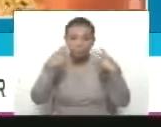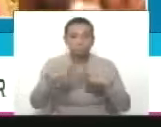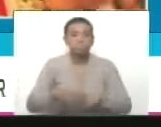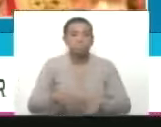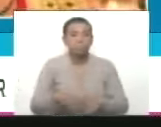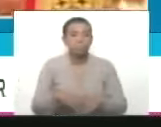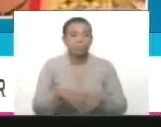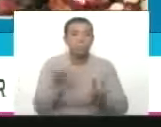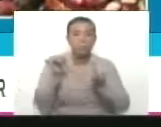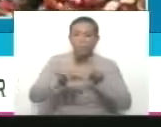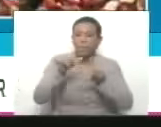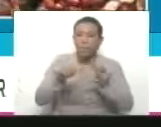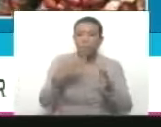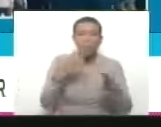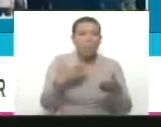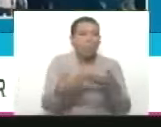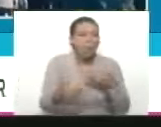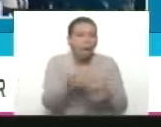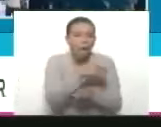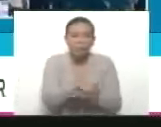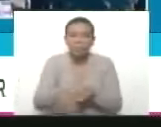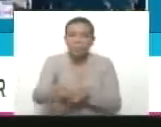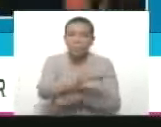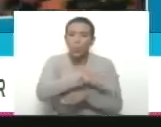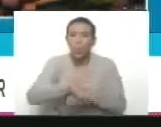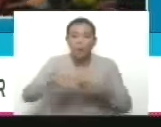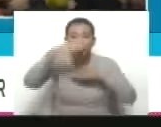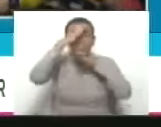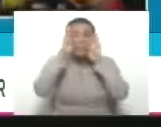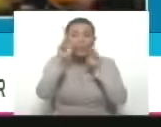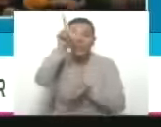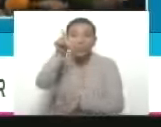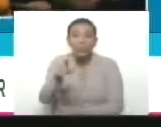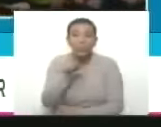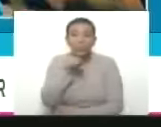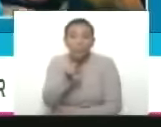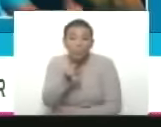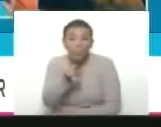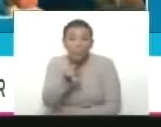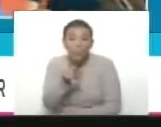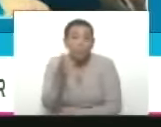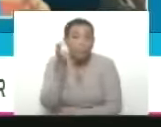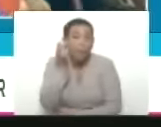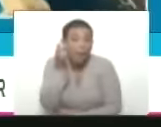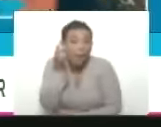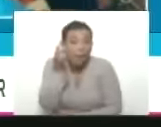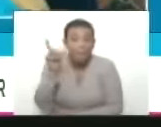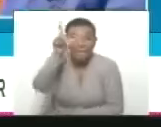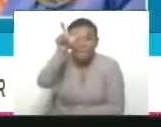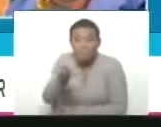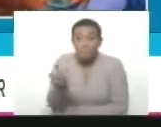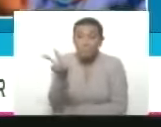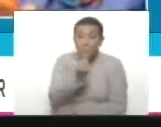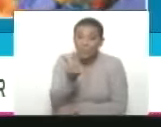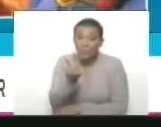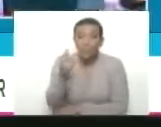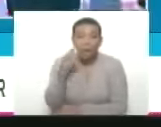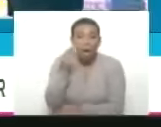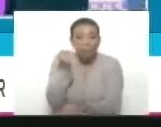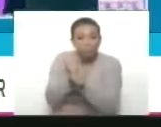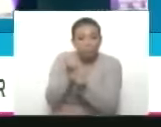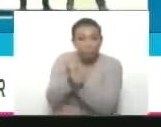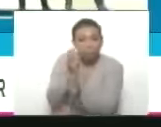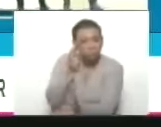medios o redes, calles o paredes, atención mujer venezolana. Porque hemos estado trabajando para